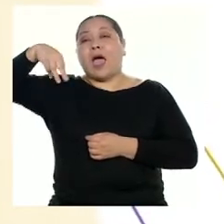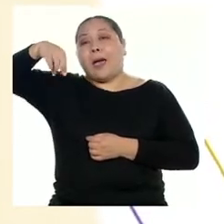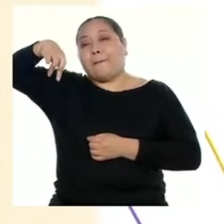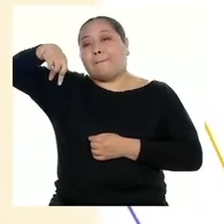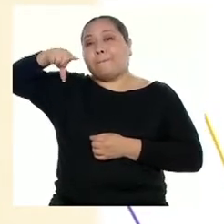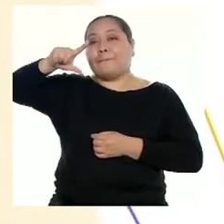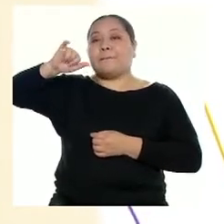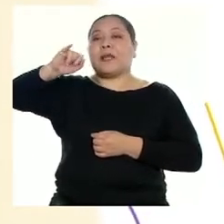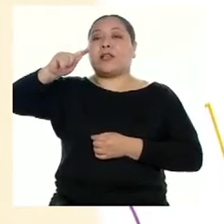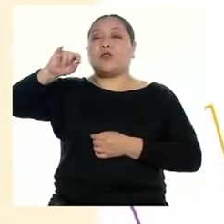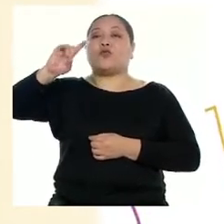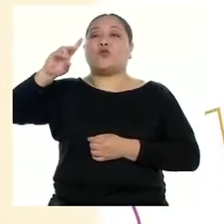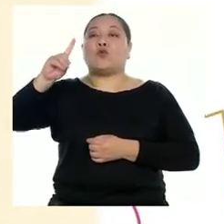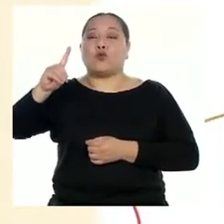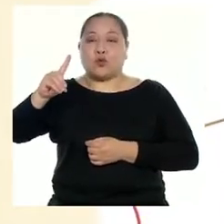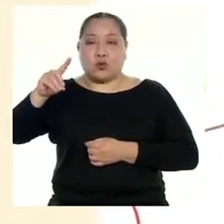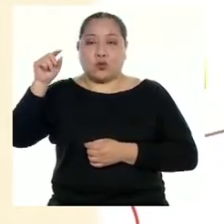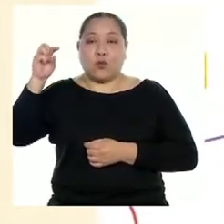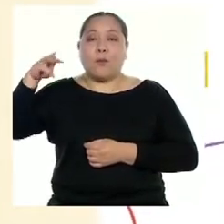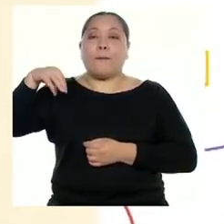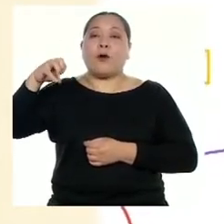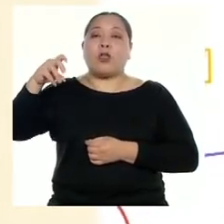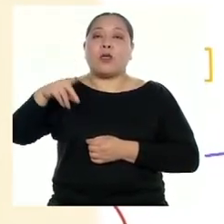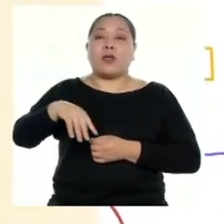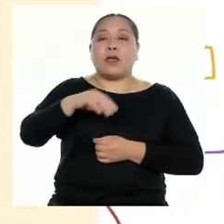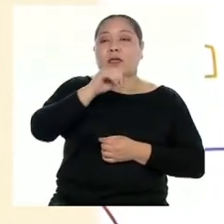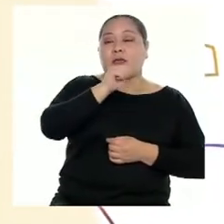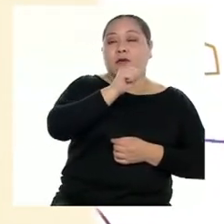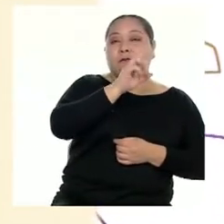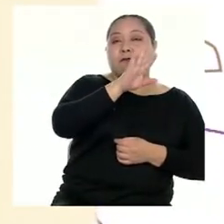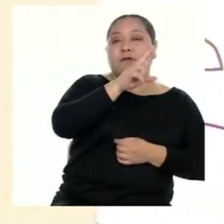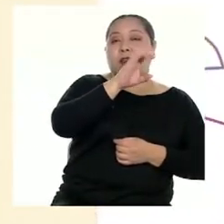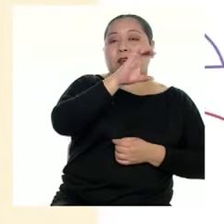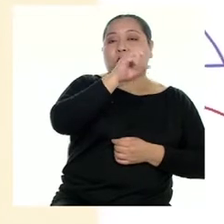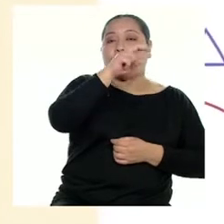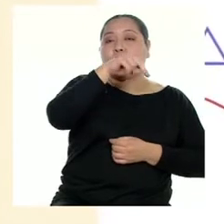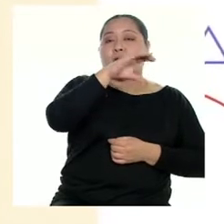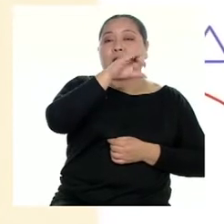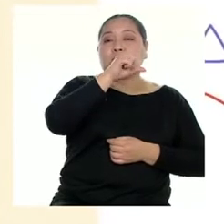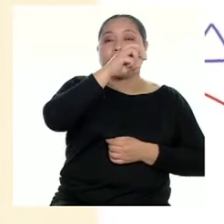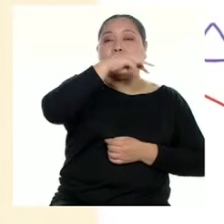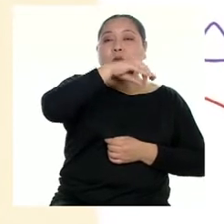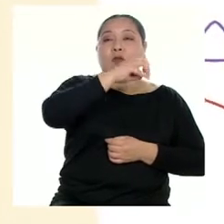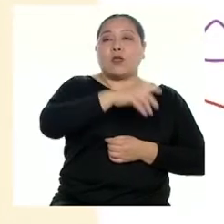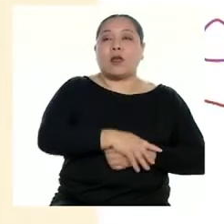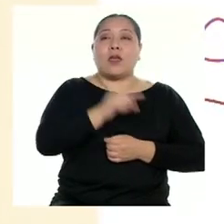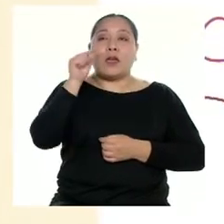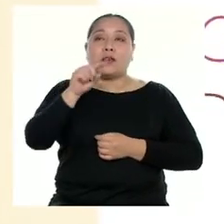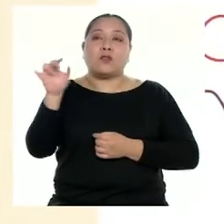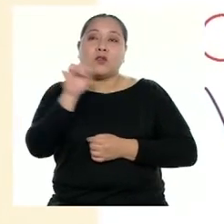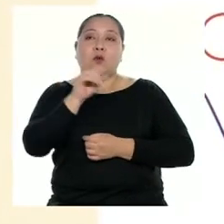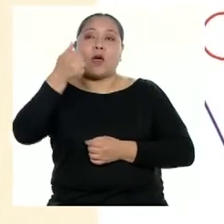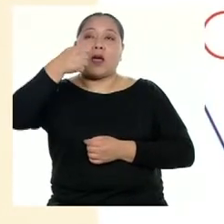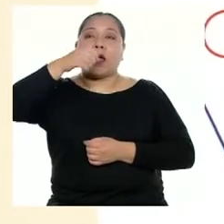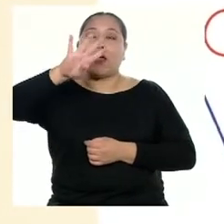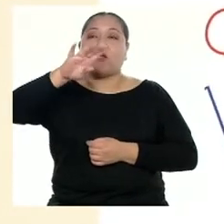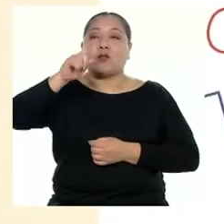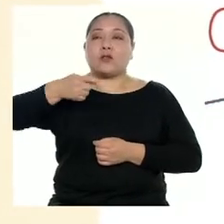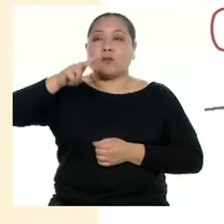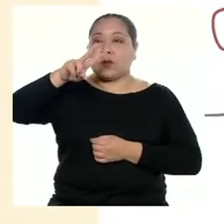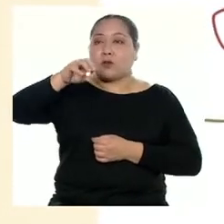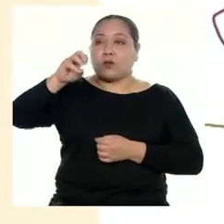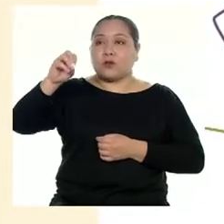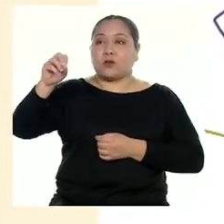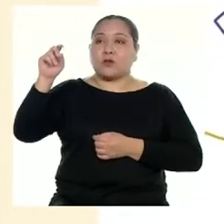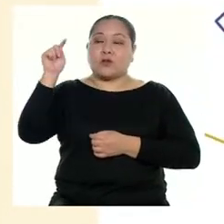señal equivale a 14,200 millones de hertz o ciclos por segundo, o cuando expresamos el diámetro de un SARS-CoV